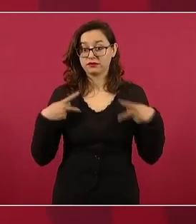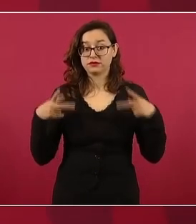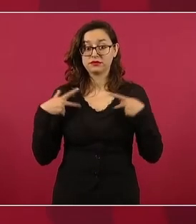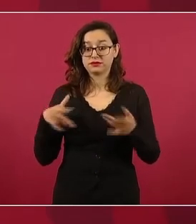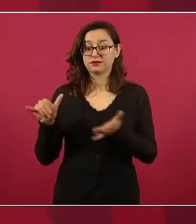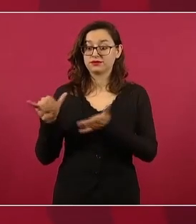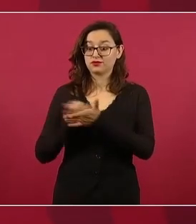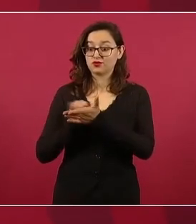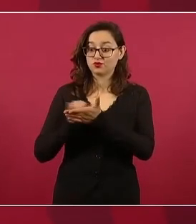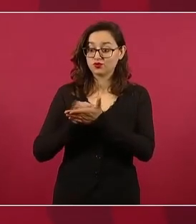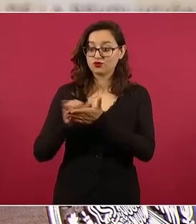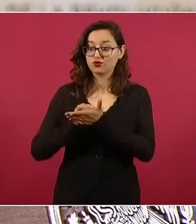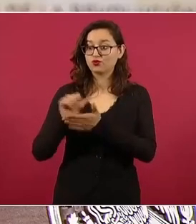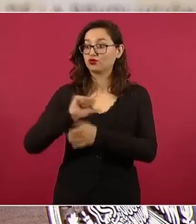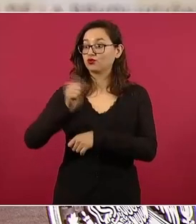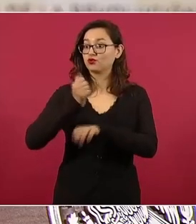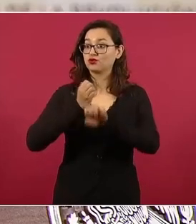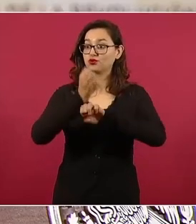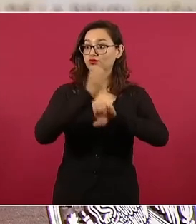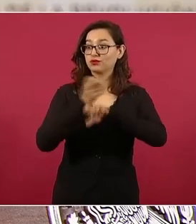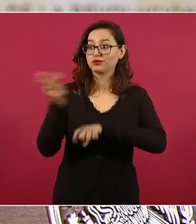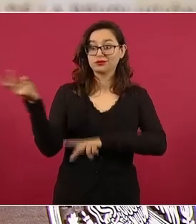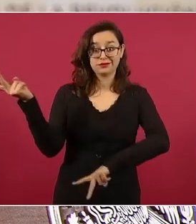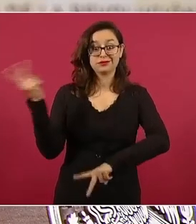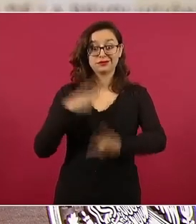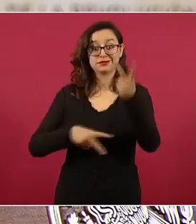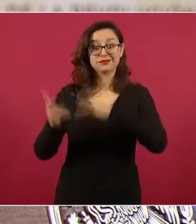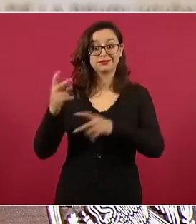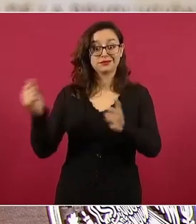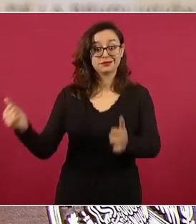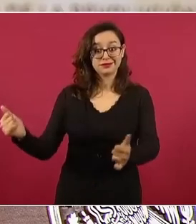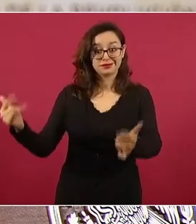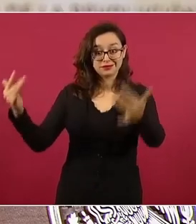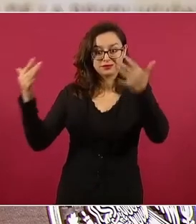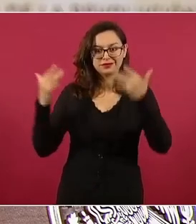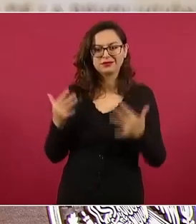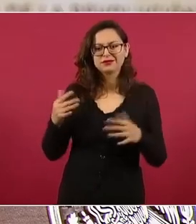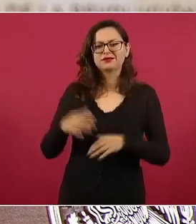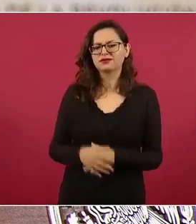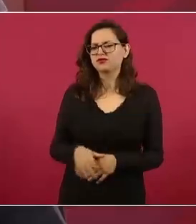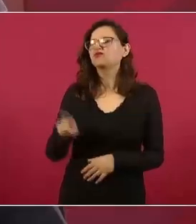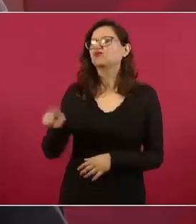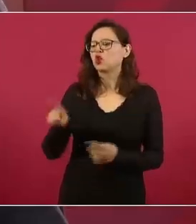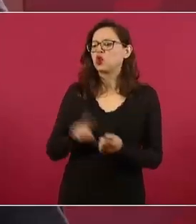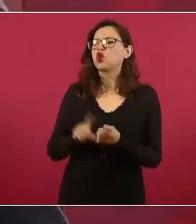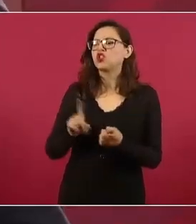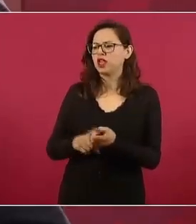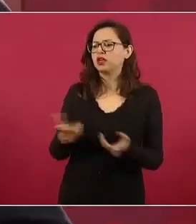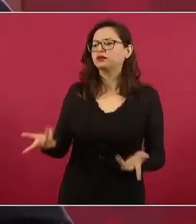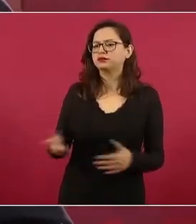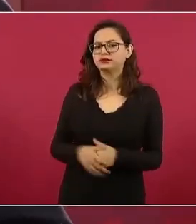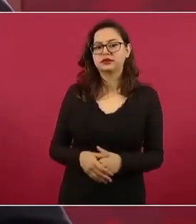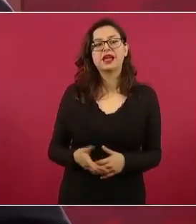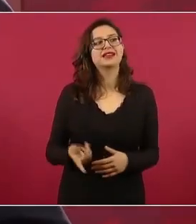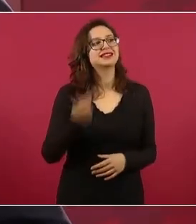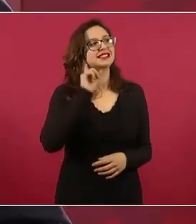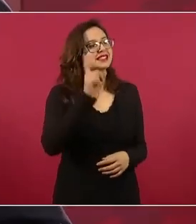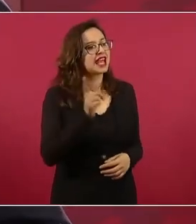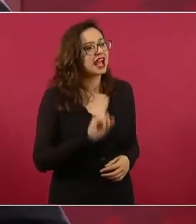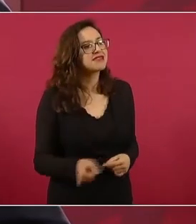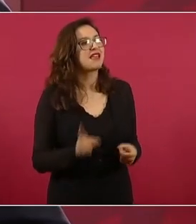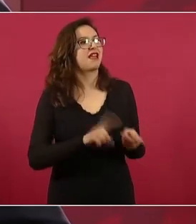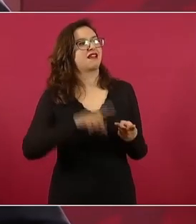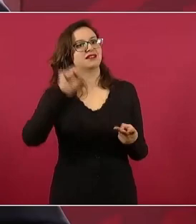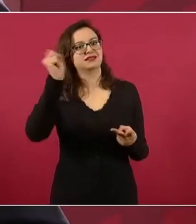y de otras partes. Y les preguntaba yo, ¿y de dónde son? Zacatecas y San